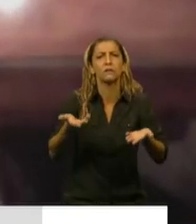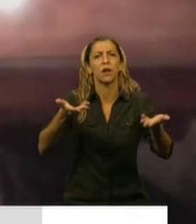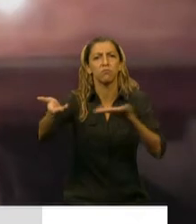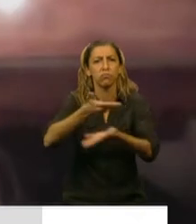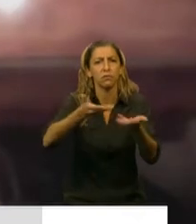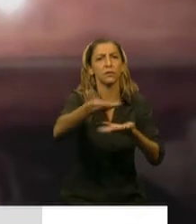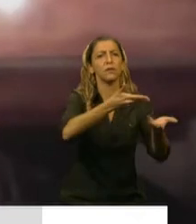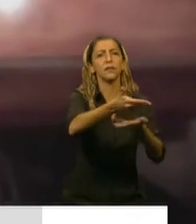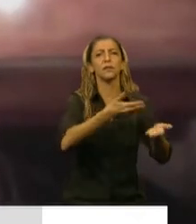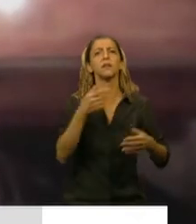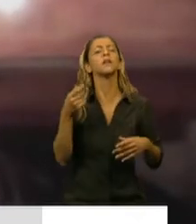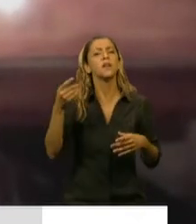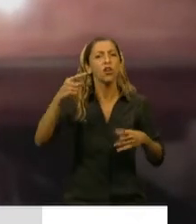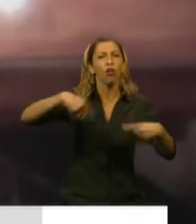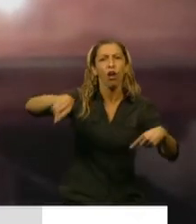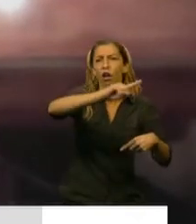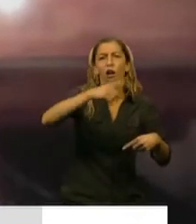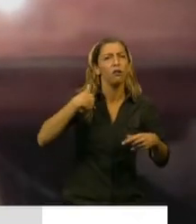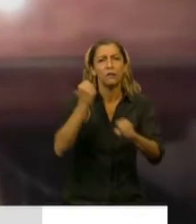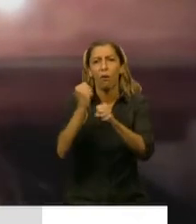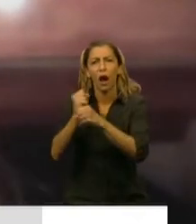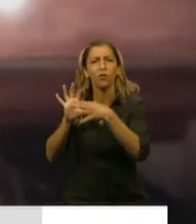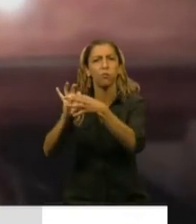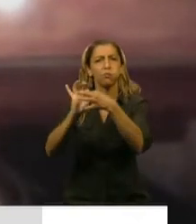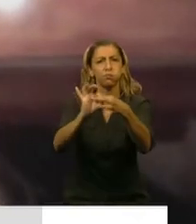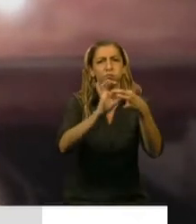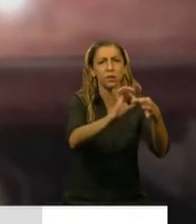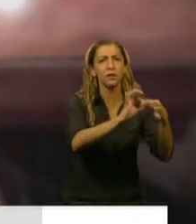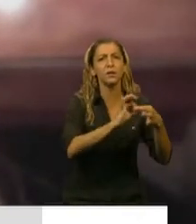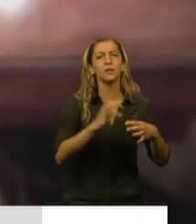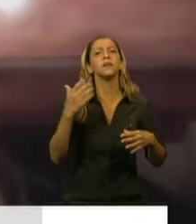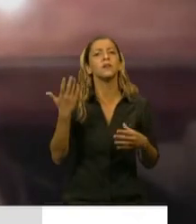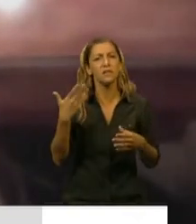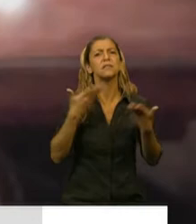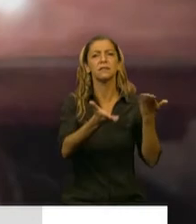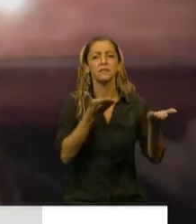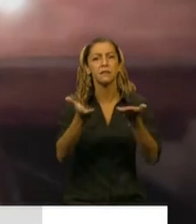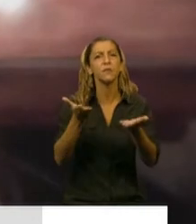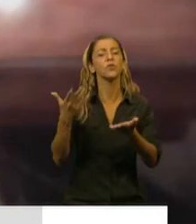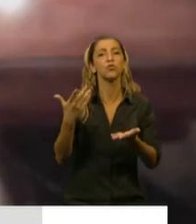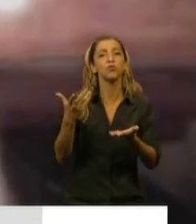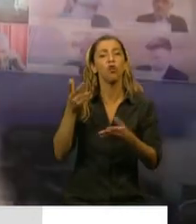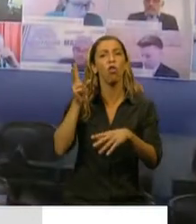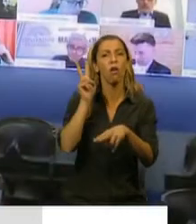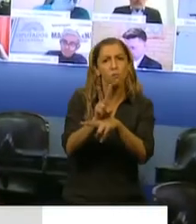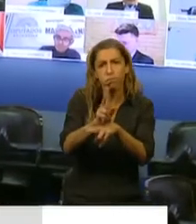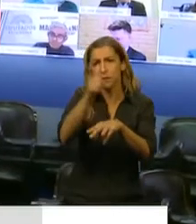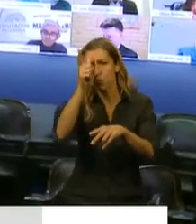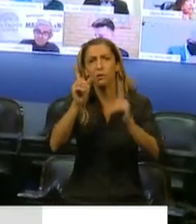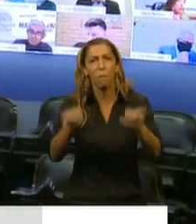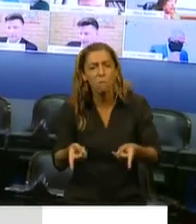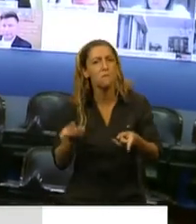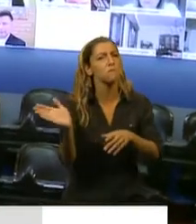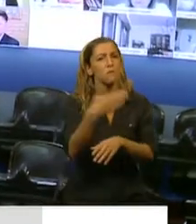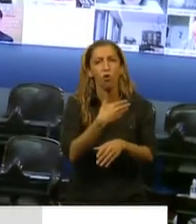profesionales y trabajadores de la salud, de servicios de seguridad, de quienes cumplen tareas en los servicios esenciales, a los